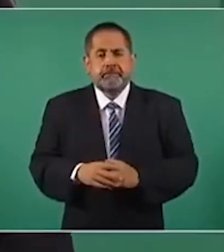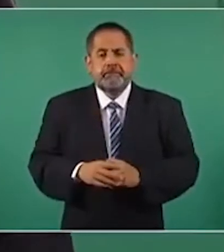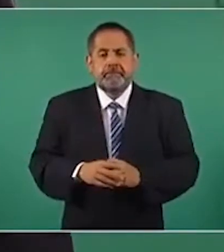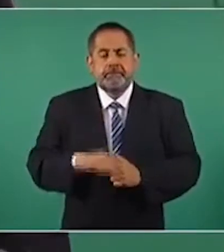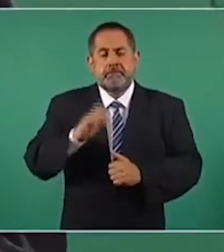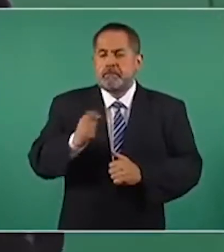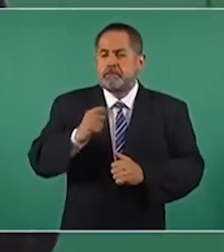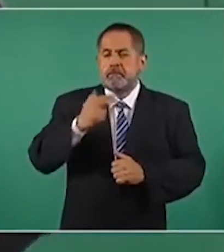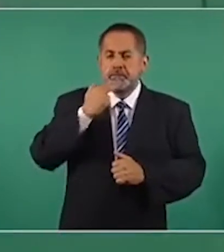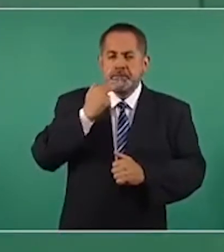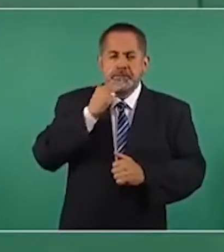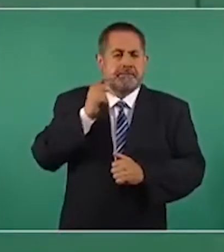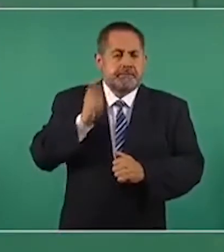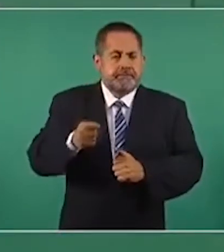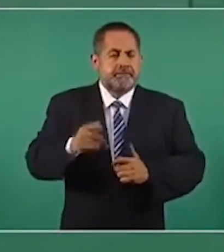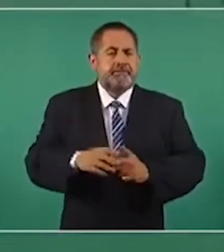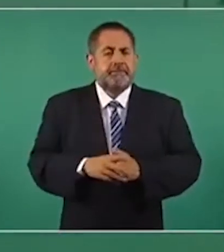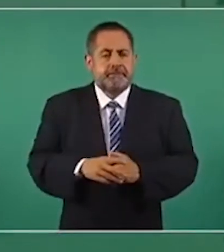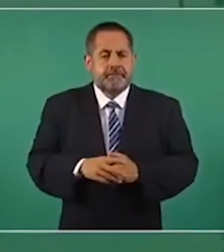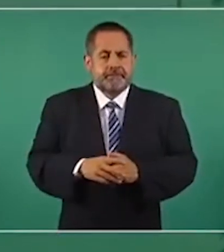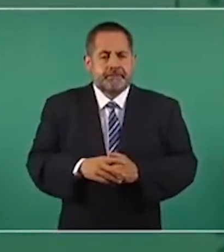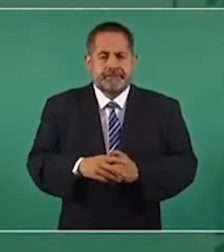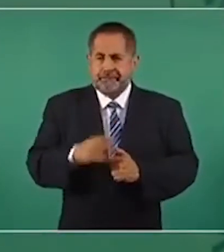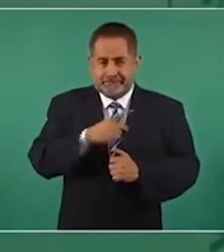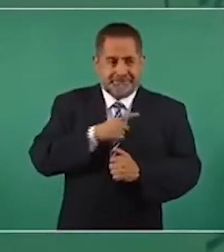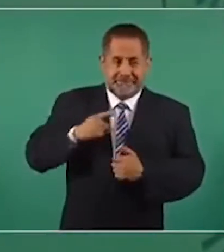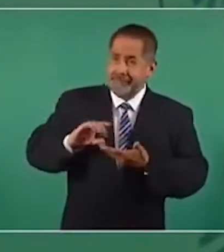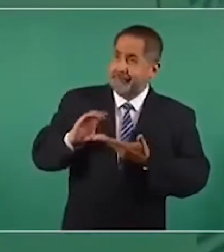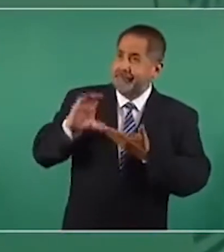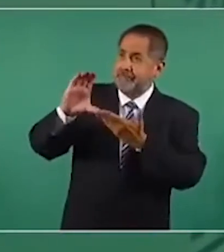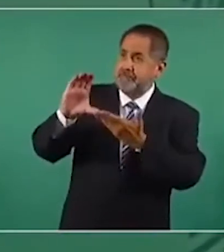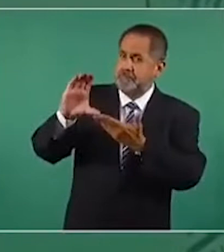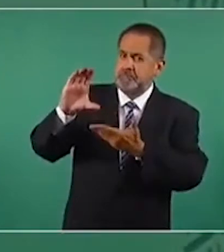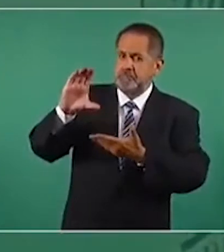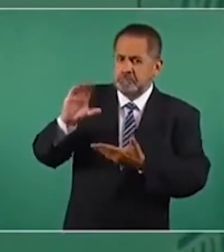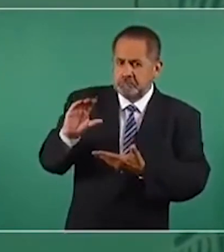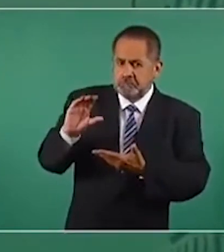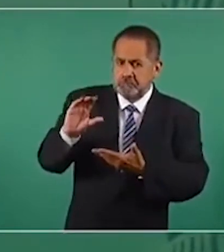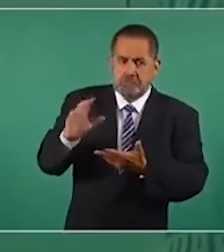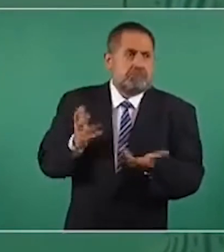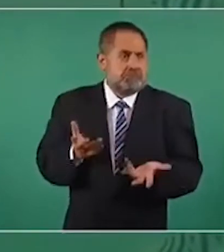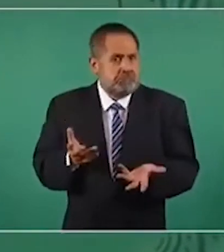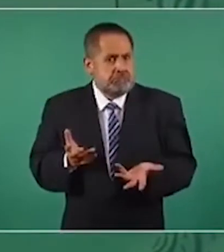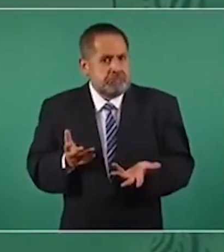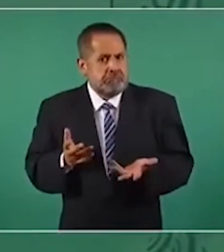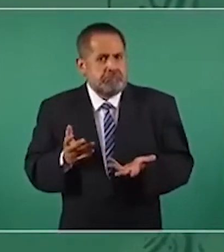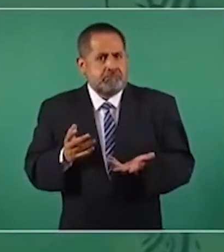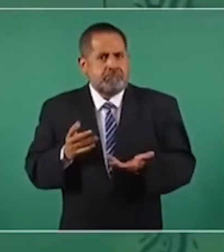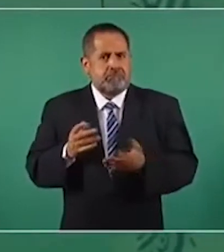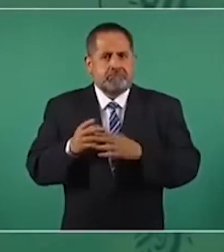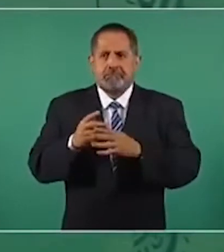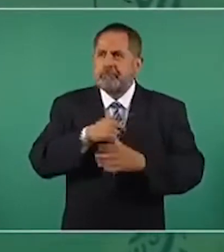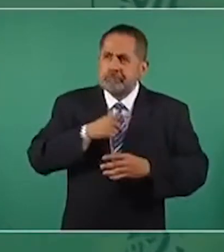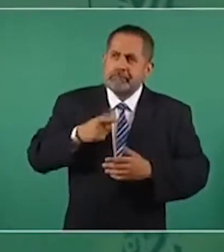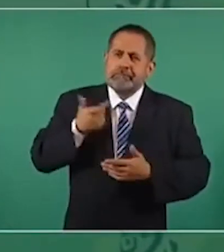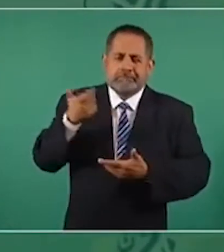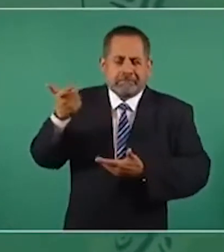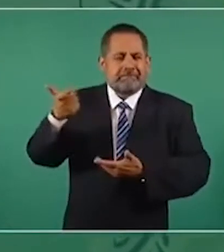a significar una disminución, sobre todo en el pago del servicio de deuda,